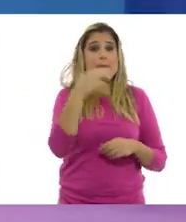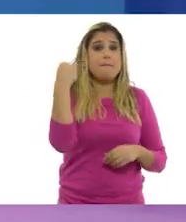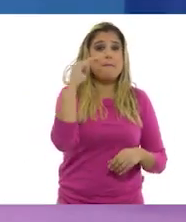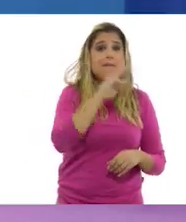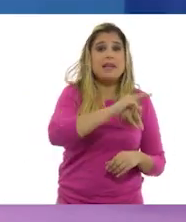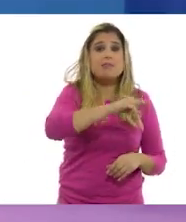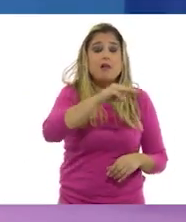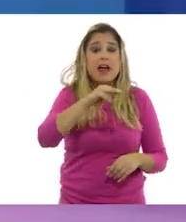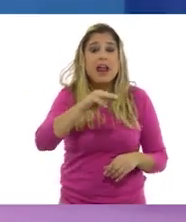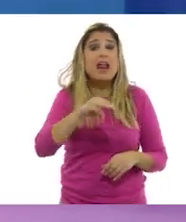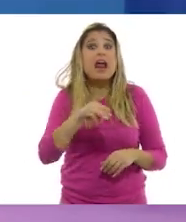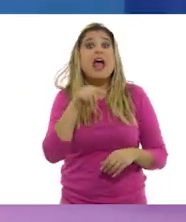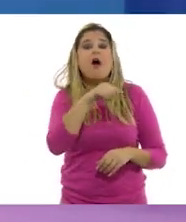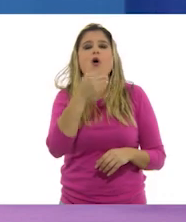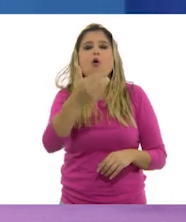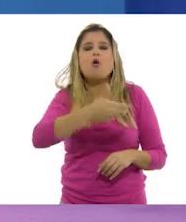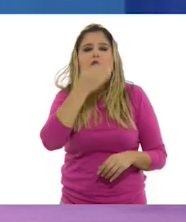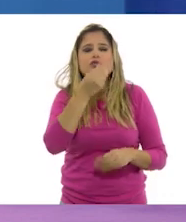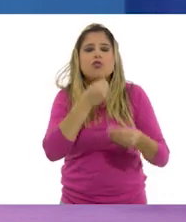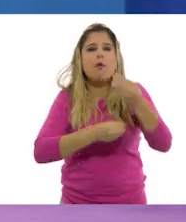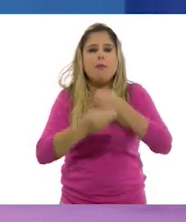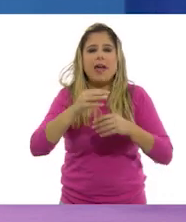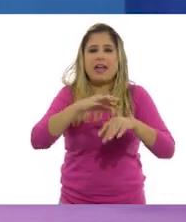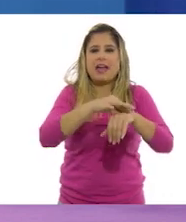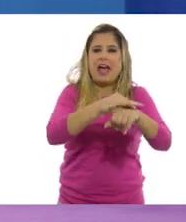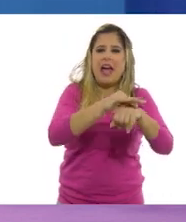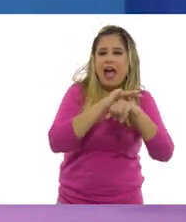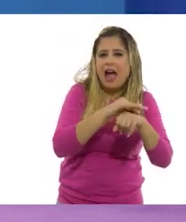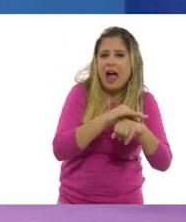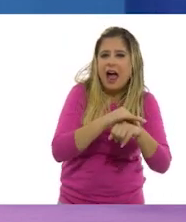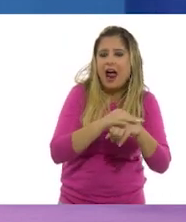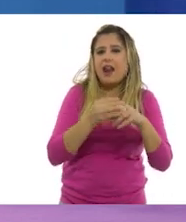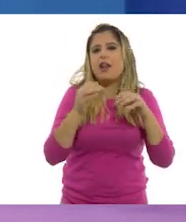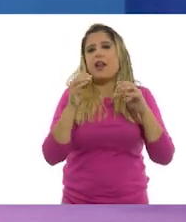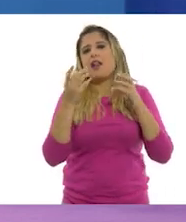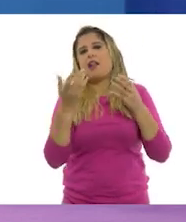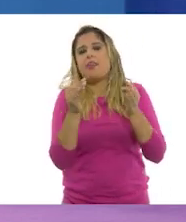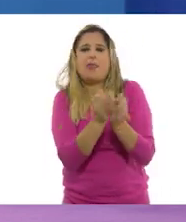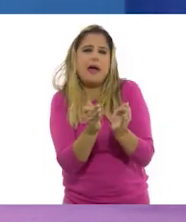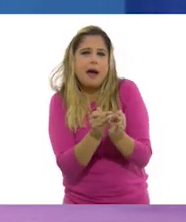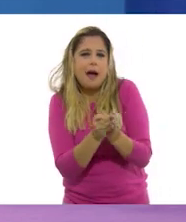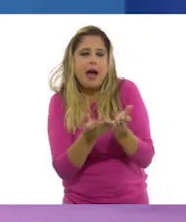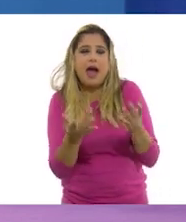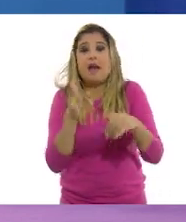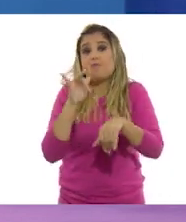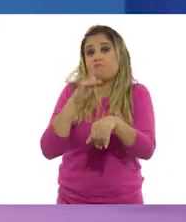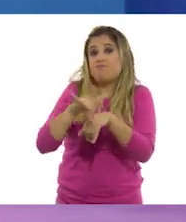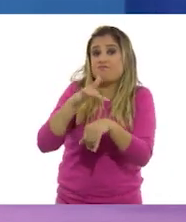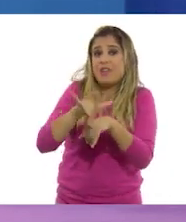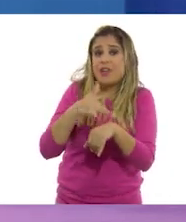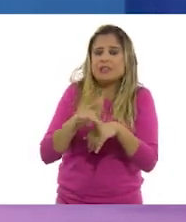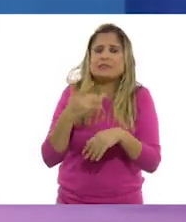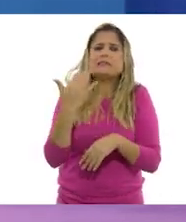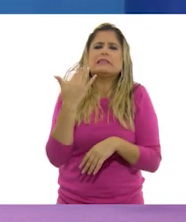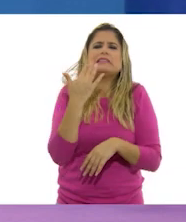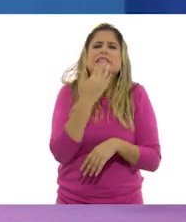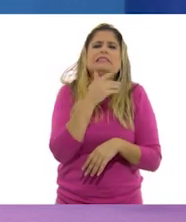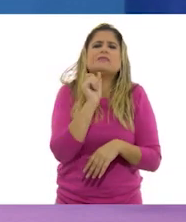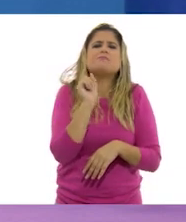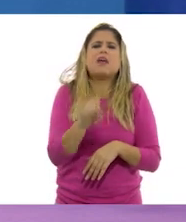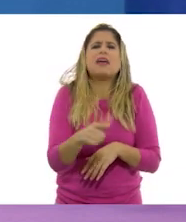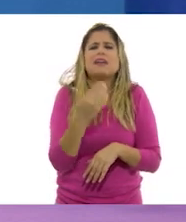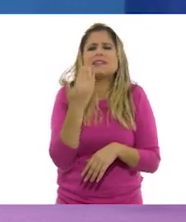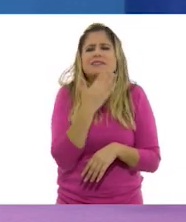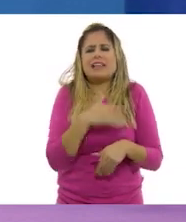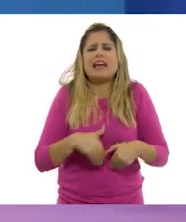y ellos acostumbran a comer carne o tamales y quesos. Ay, también son deliciosos.